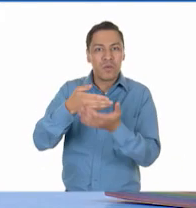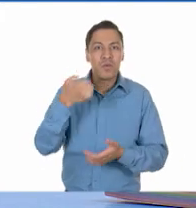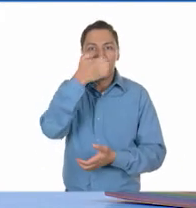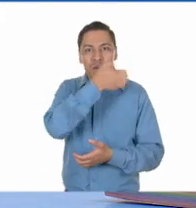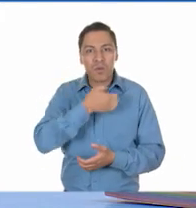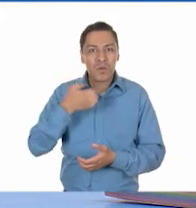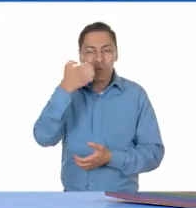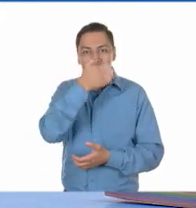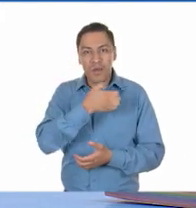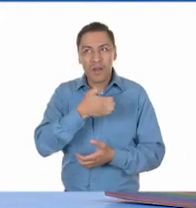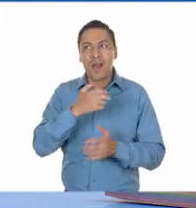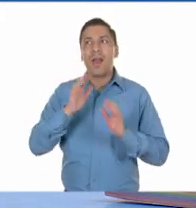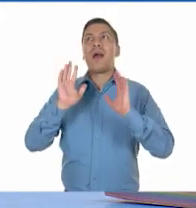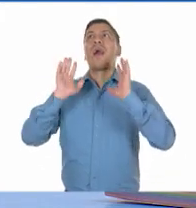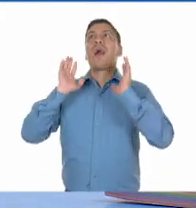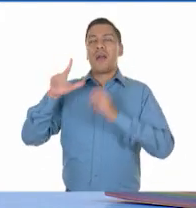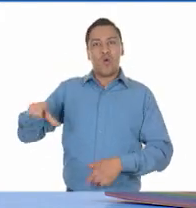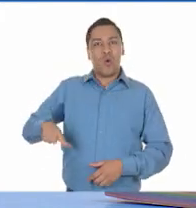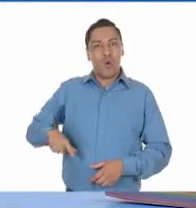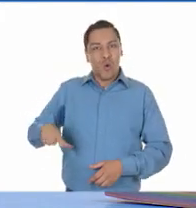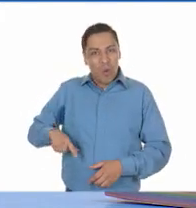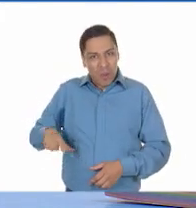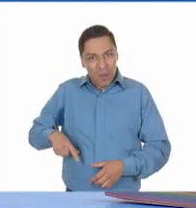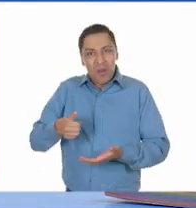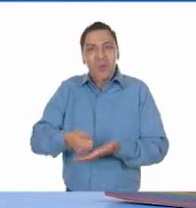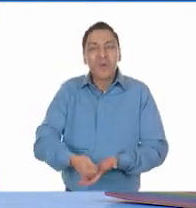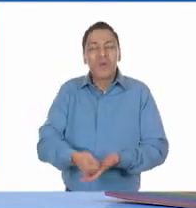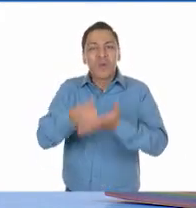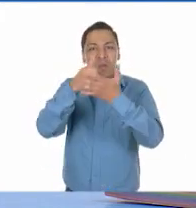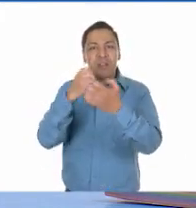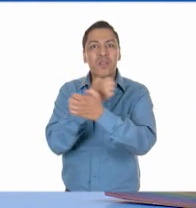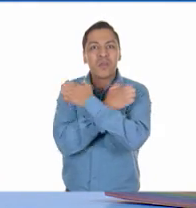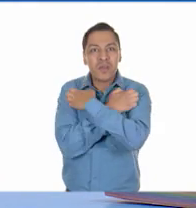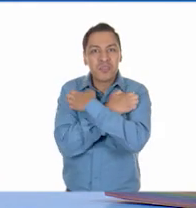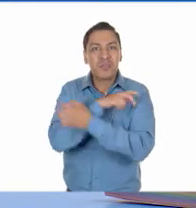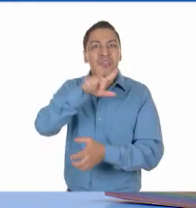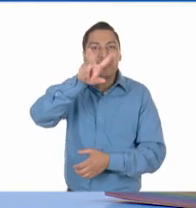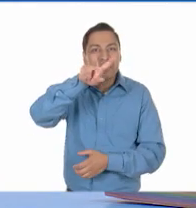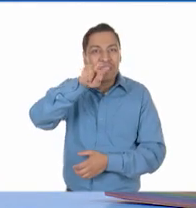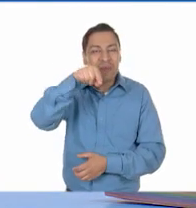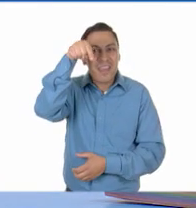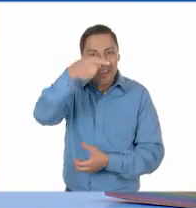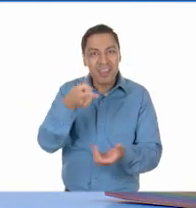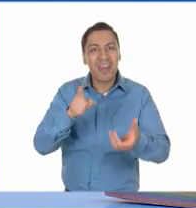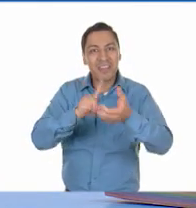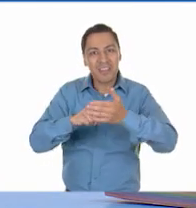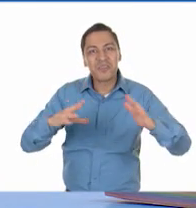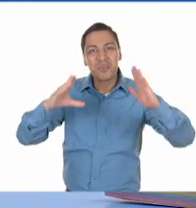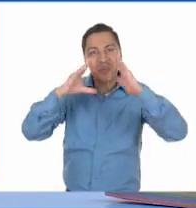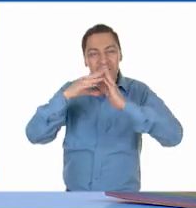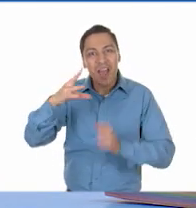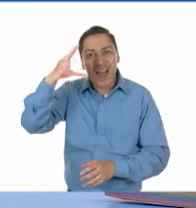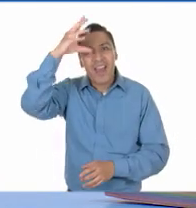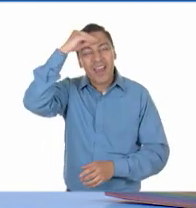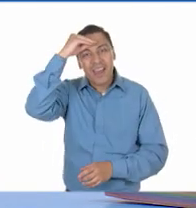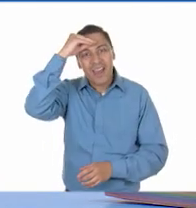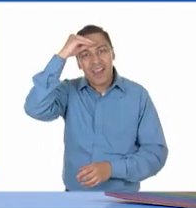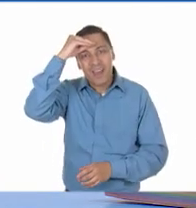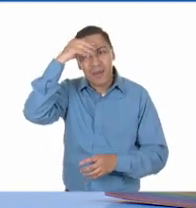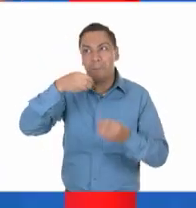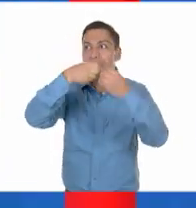el Estado está llevando la escuela hasta nuestras casas para que no perdamos nuestro derecho a la educación.